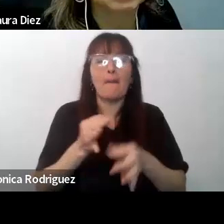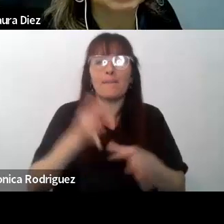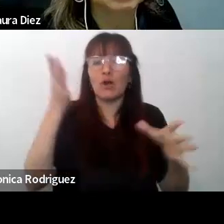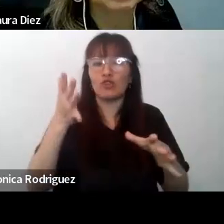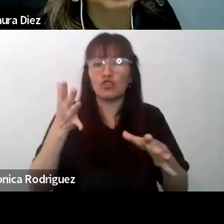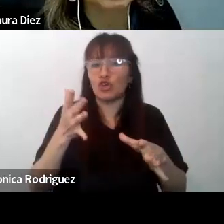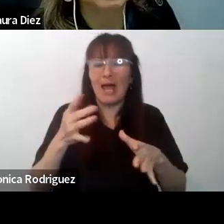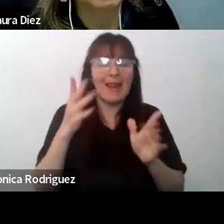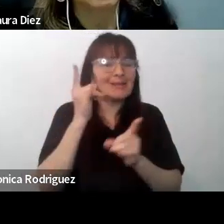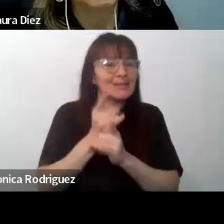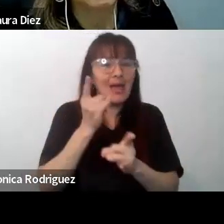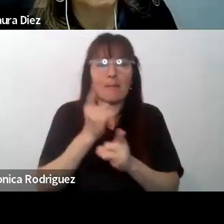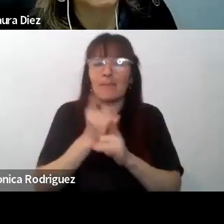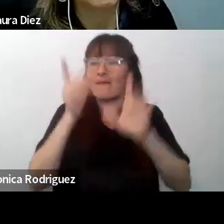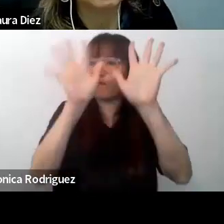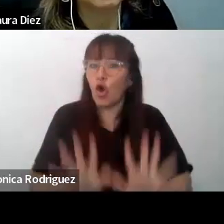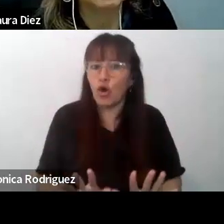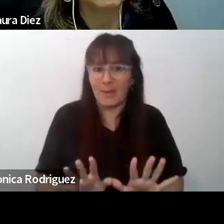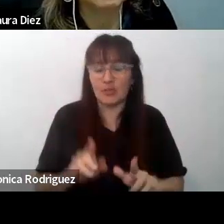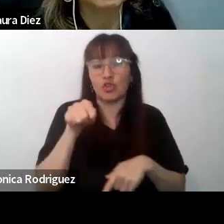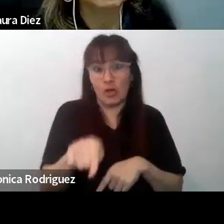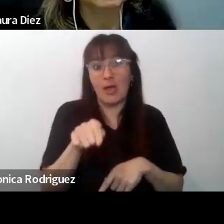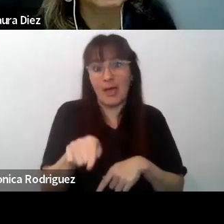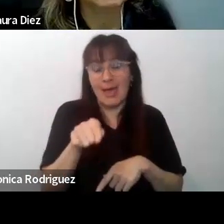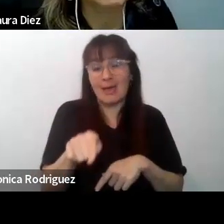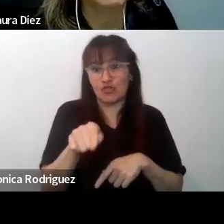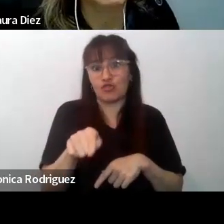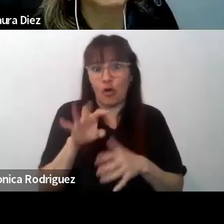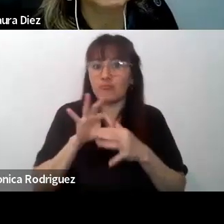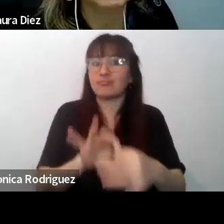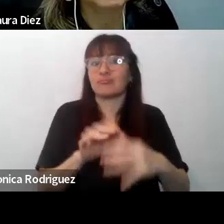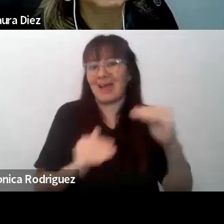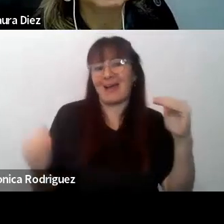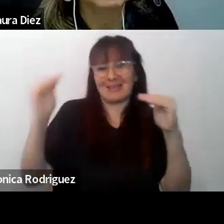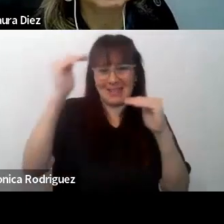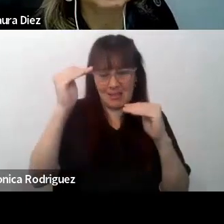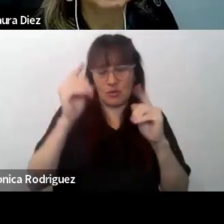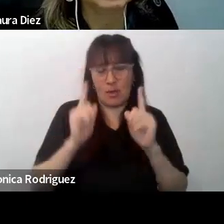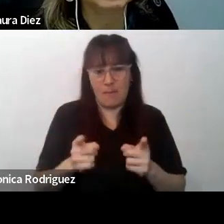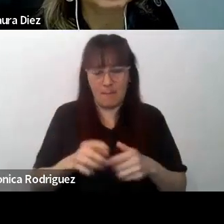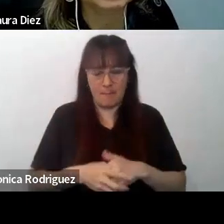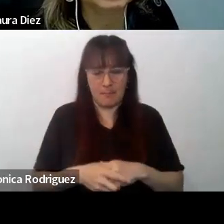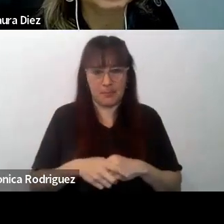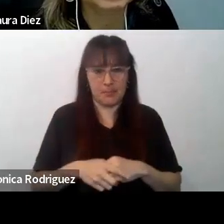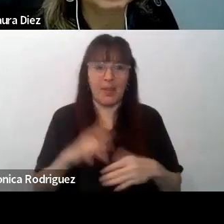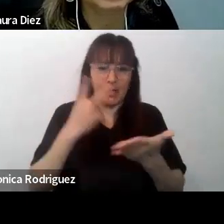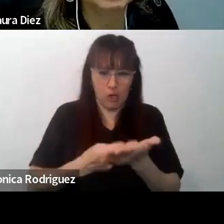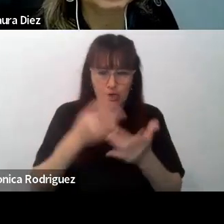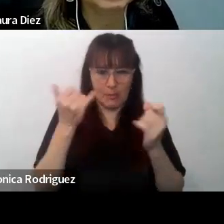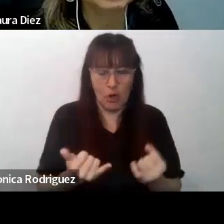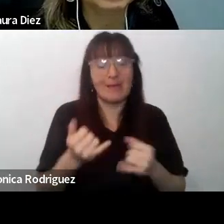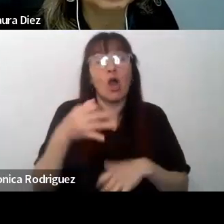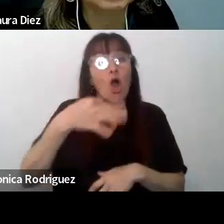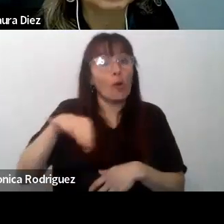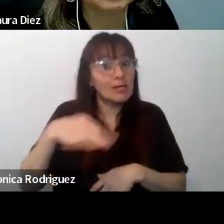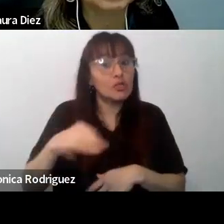es reconocida en el ascenso en nuestra carrera. Entonces es una obligación y también es